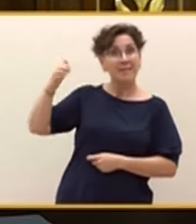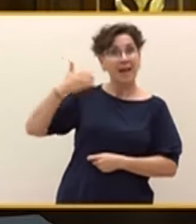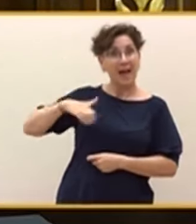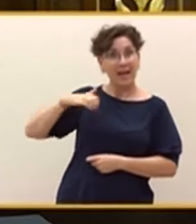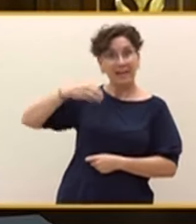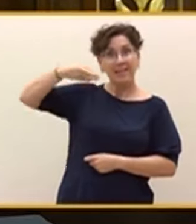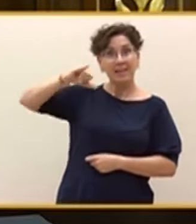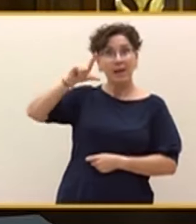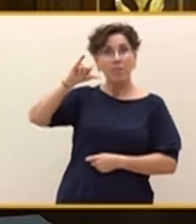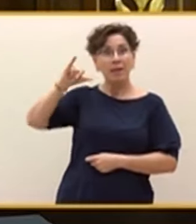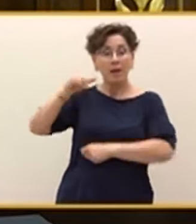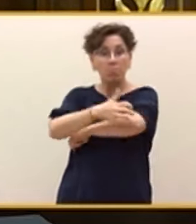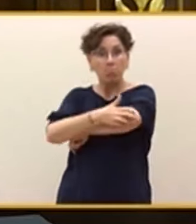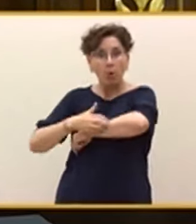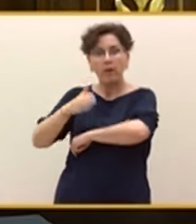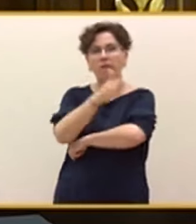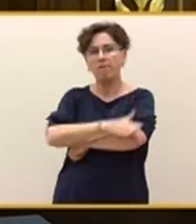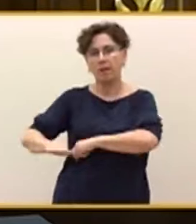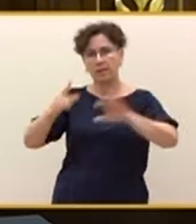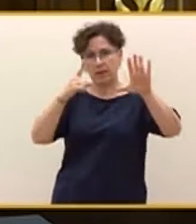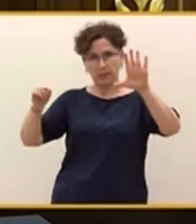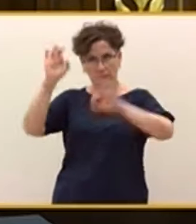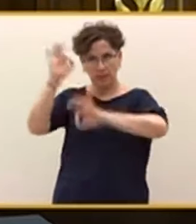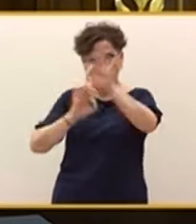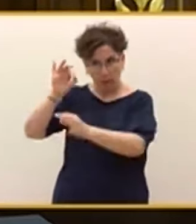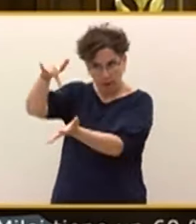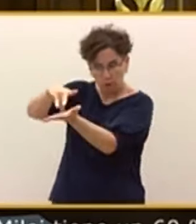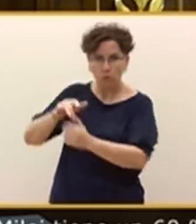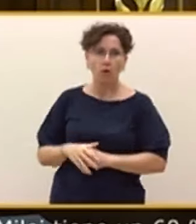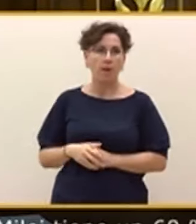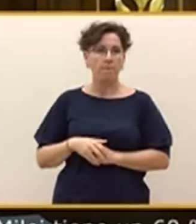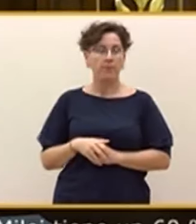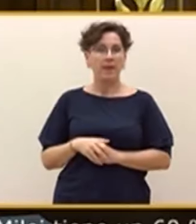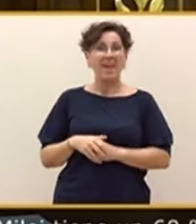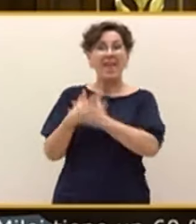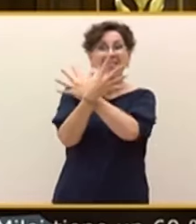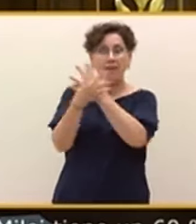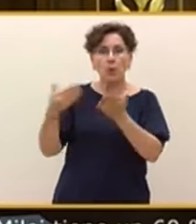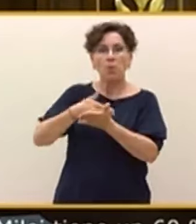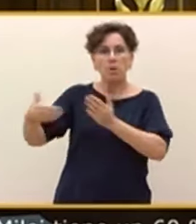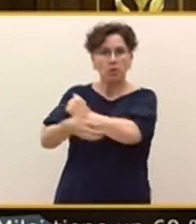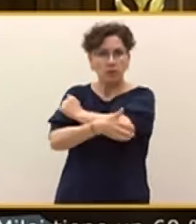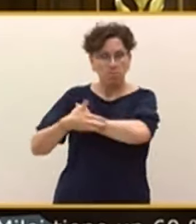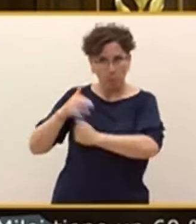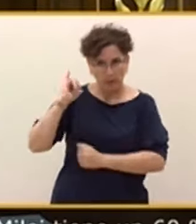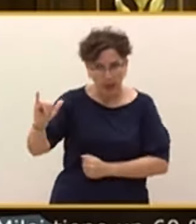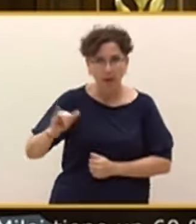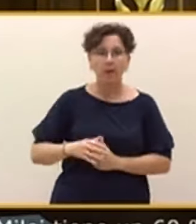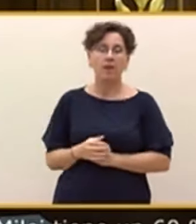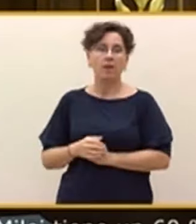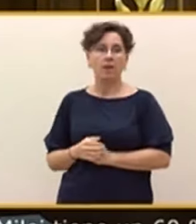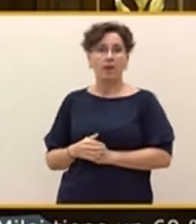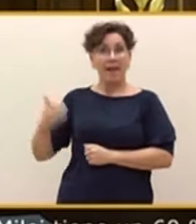de pobreza infantil. La Argentina de Milley tiene 19 millones de pobres. En la